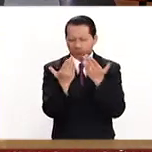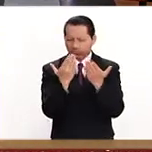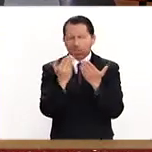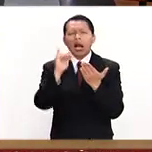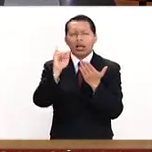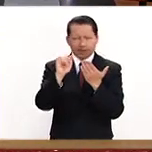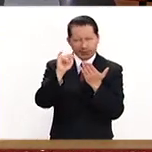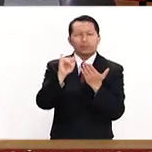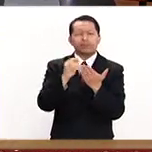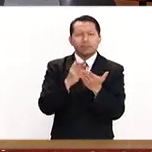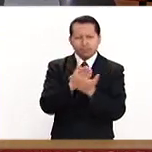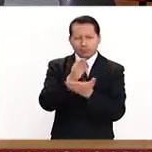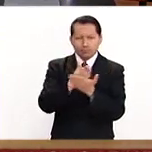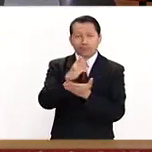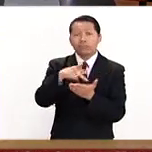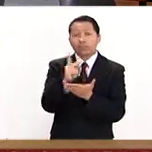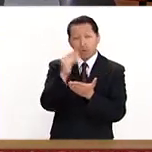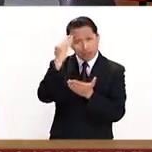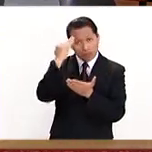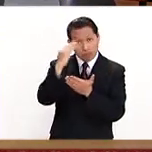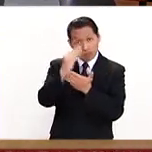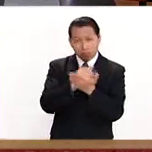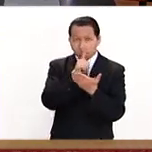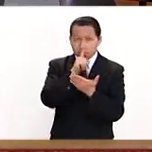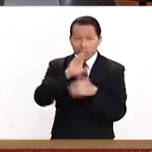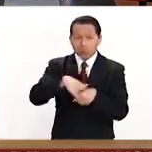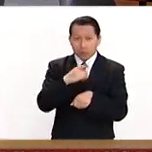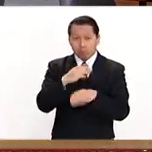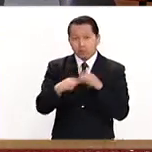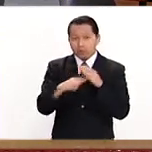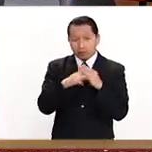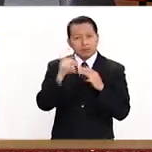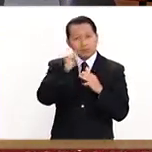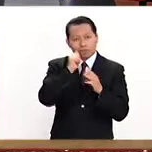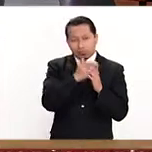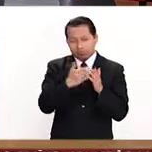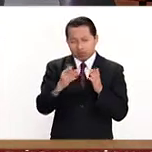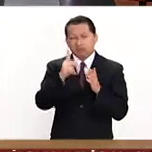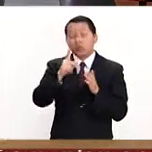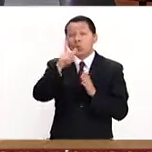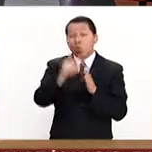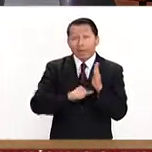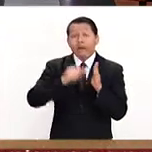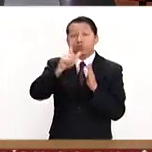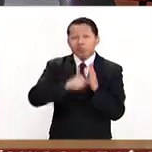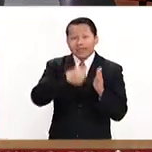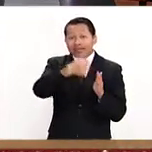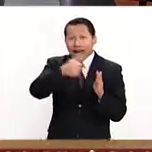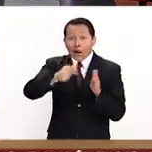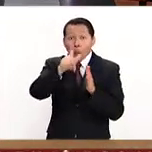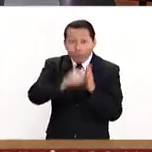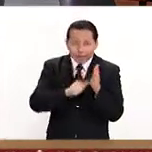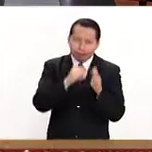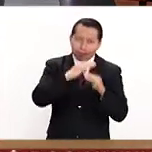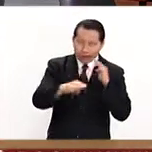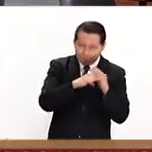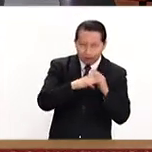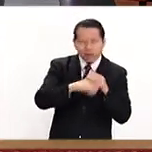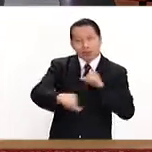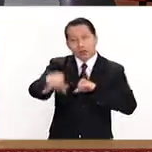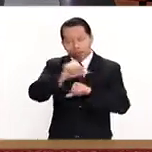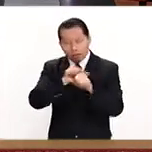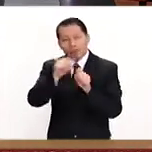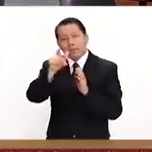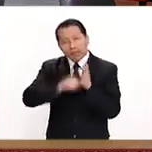pero no disminuye el tiempo. ¿Por qué? Porque cada materia es seriado, o sea, cada mes hay una materia y entonces aquí tendrían que esperar a que les